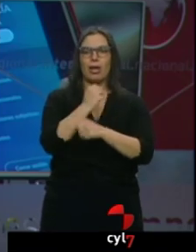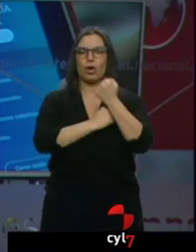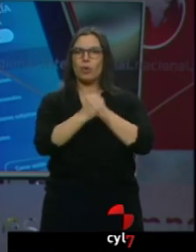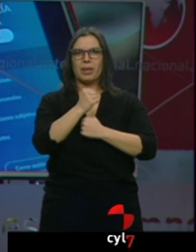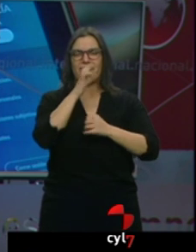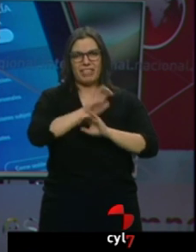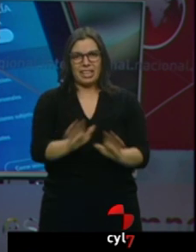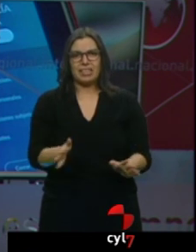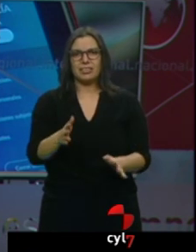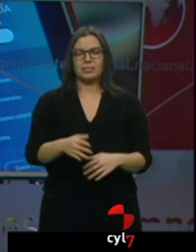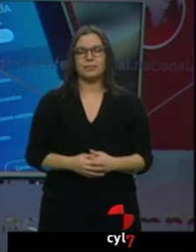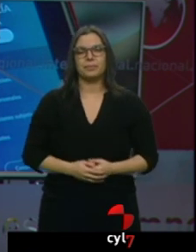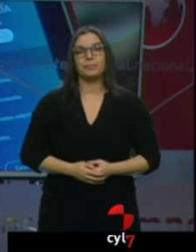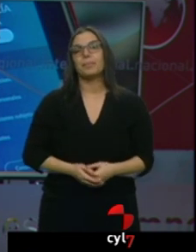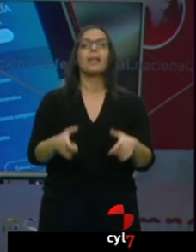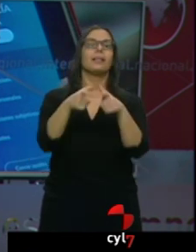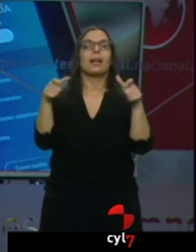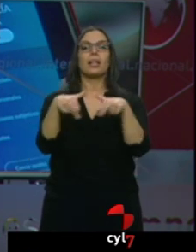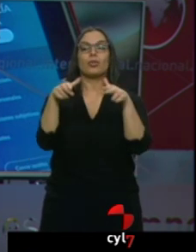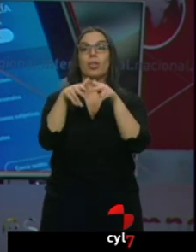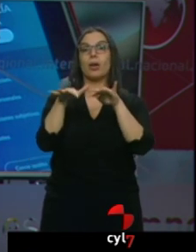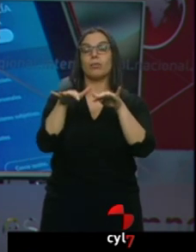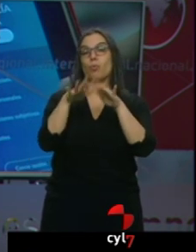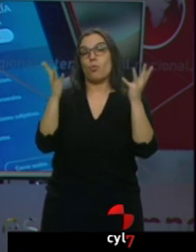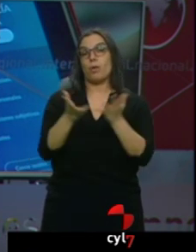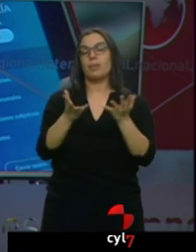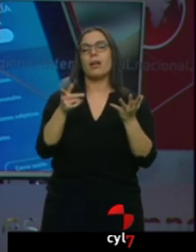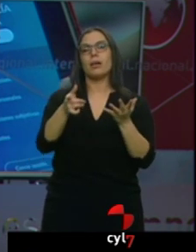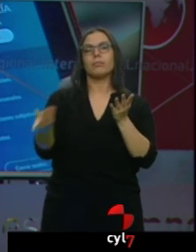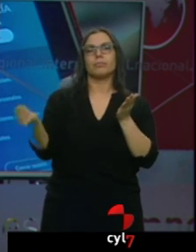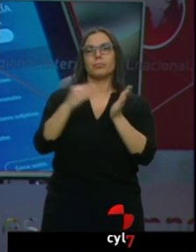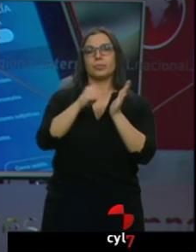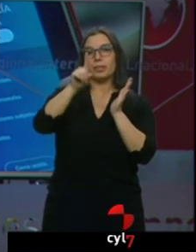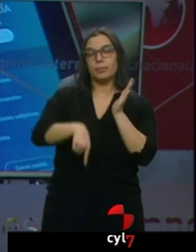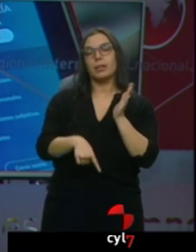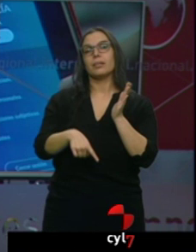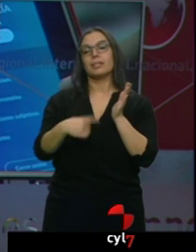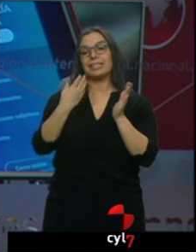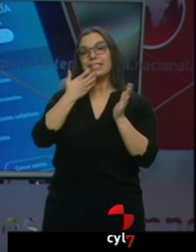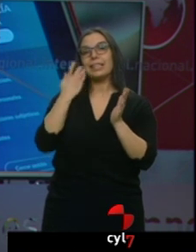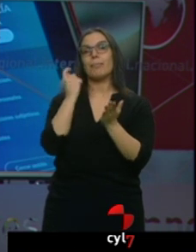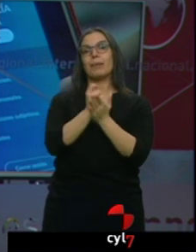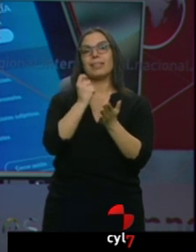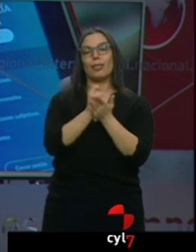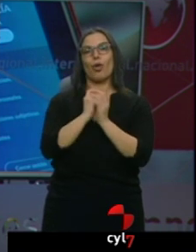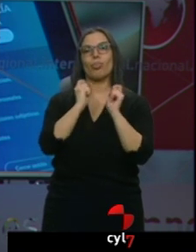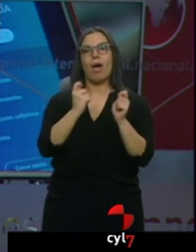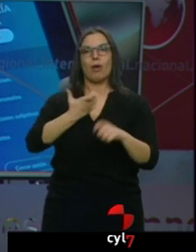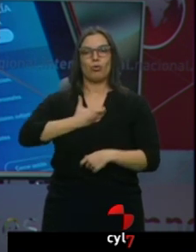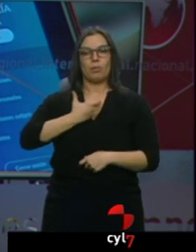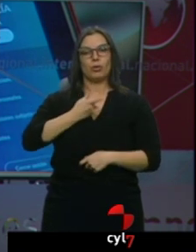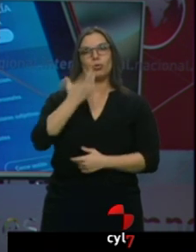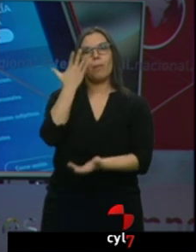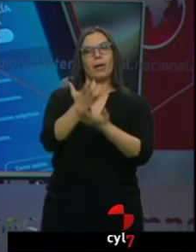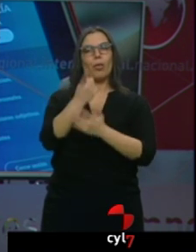La Tarjeta Social Universal incorpora desde ayer las prestaciones económicas de los ayuntamientos. Se trata de una aplicación de móvil que ayuda al beneficiario